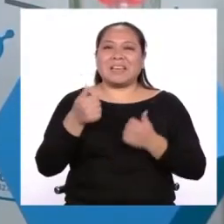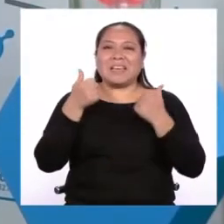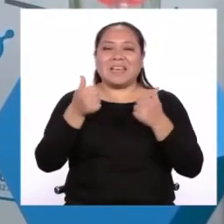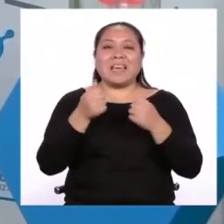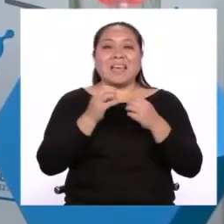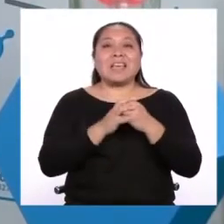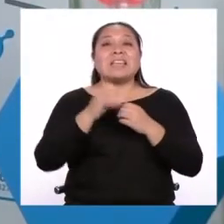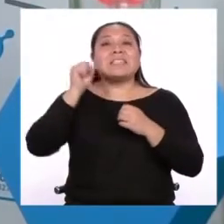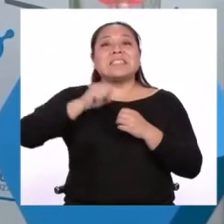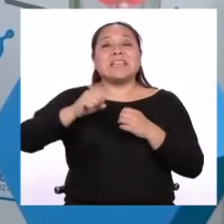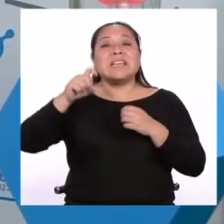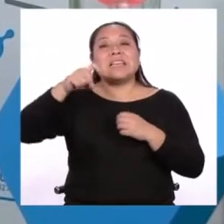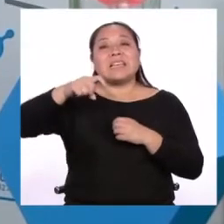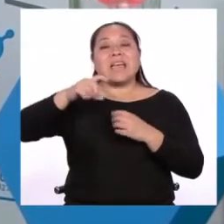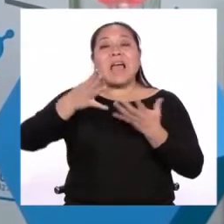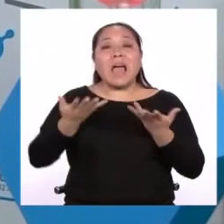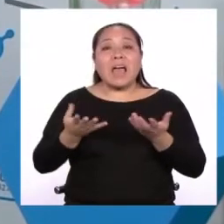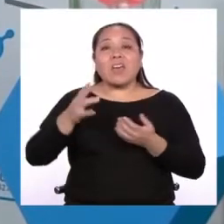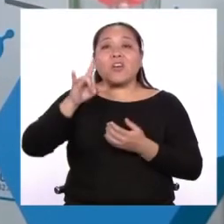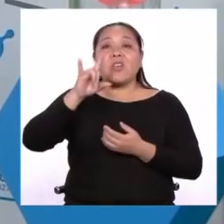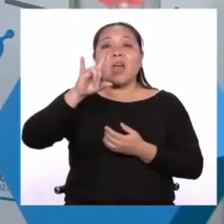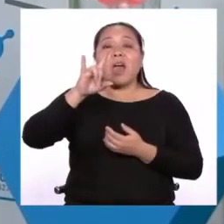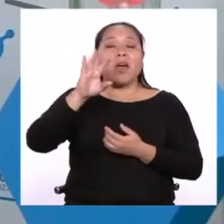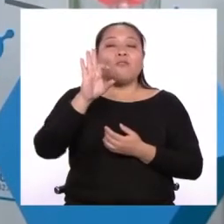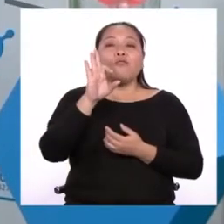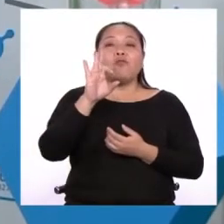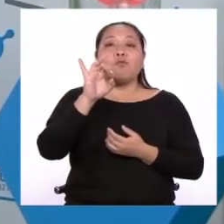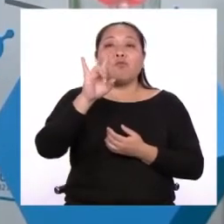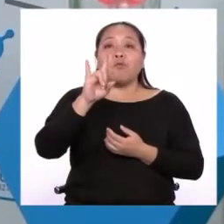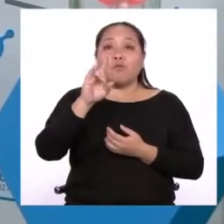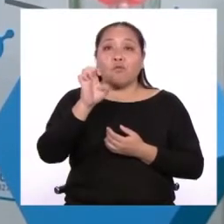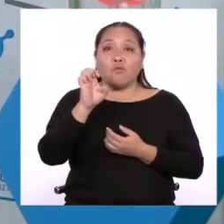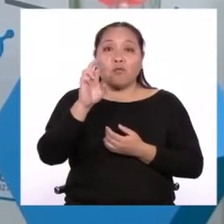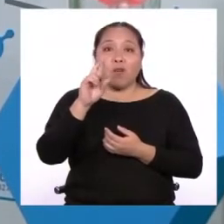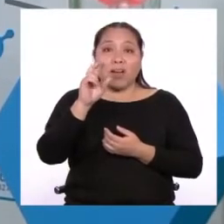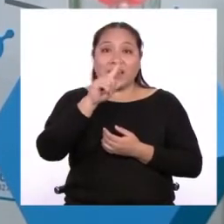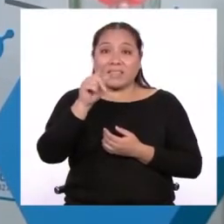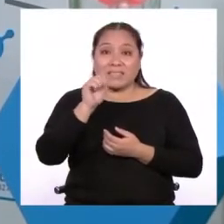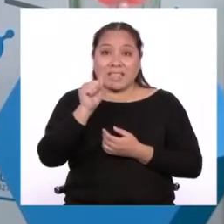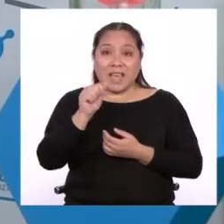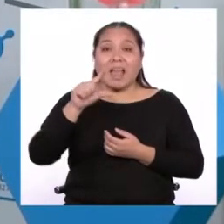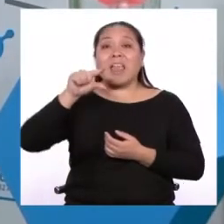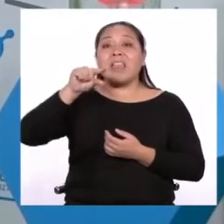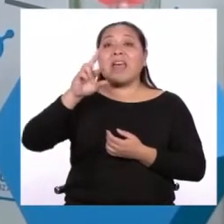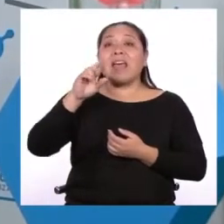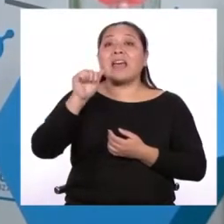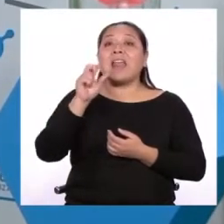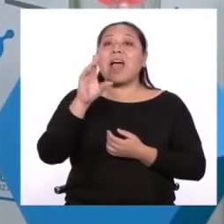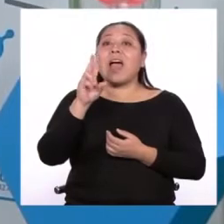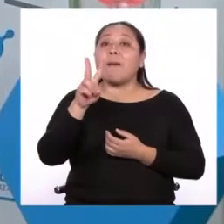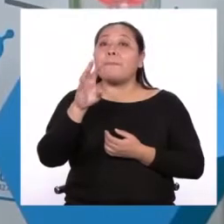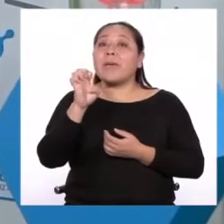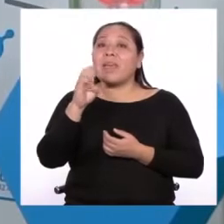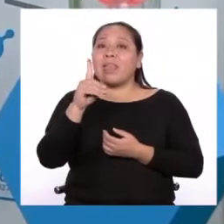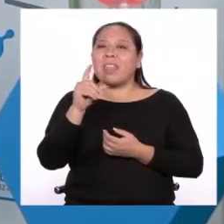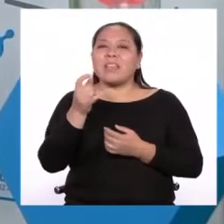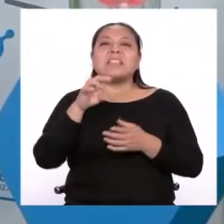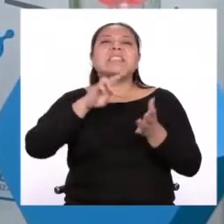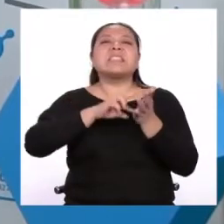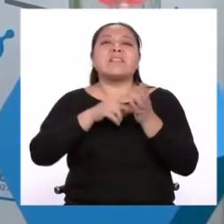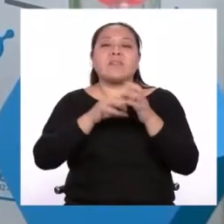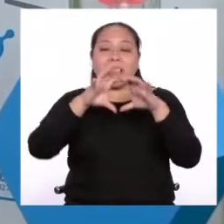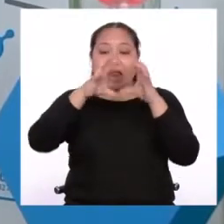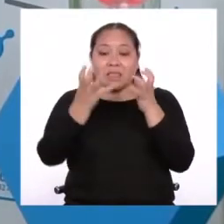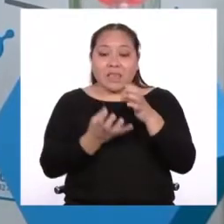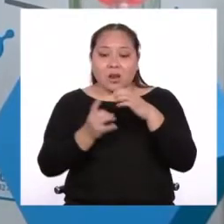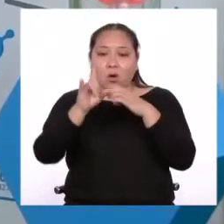existe la fuerza de gravedad que nos permite caminar sobre la Tierra. Esta fuerza nos atrae hacia el centro de la Tierra y es por